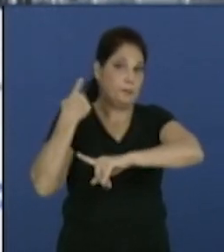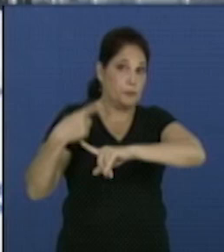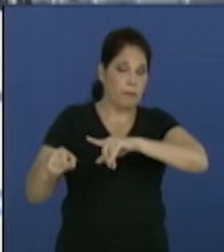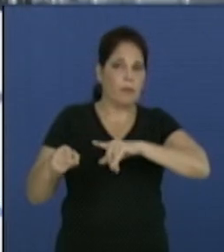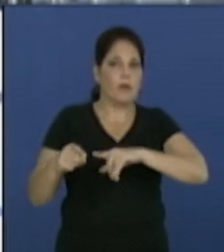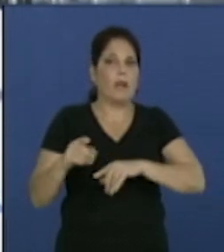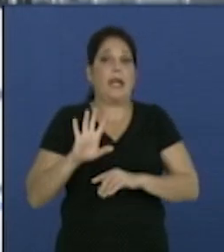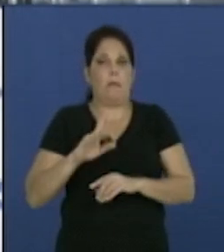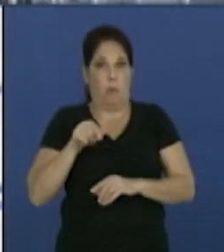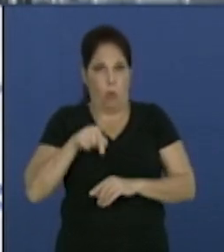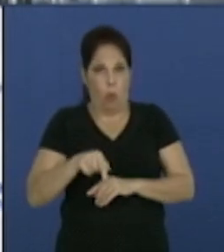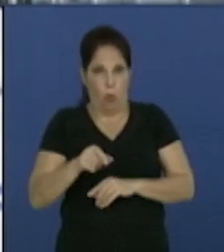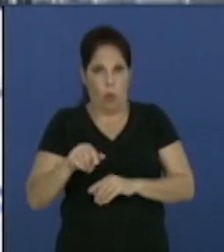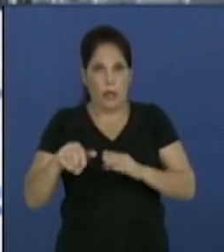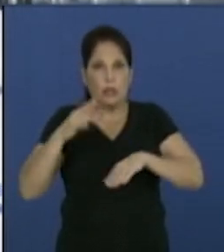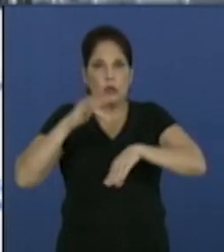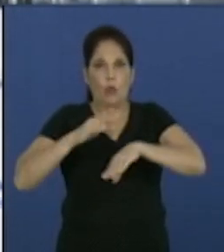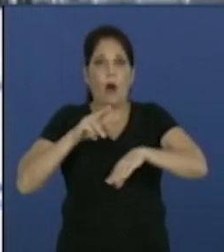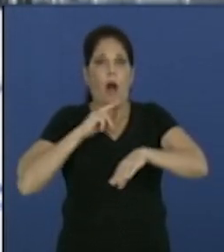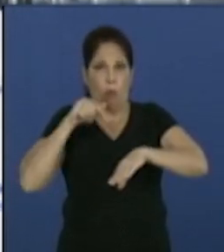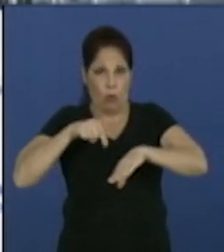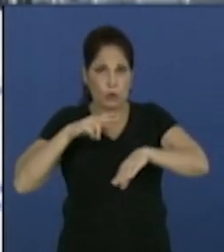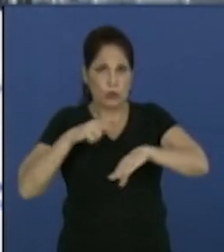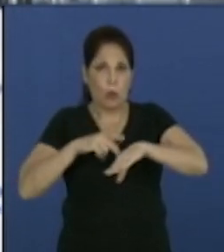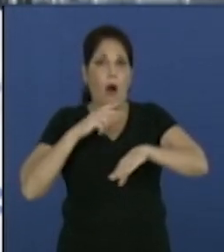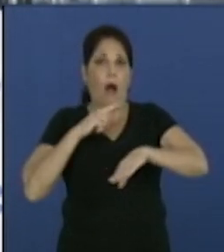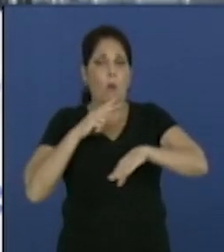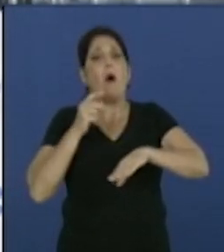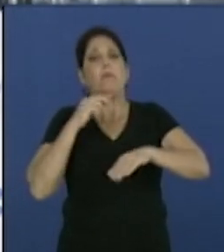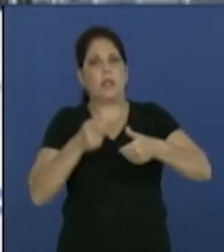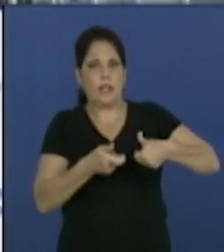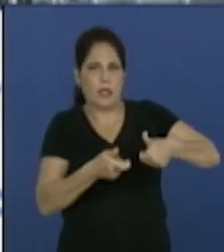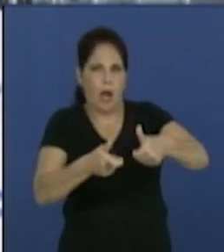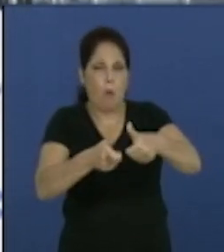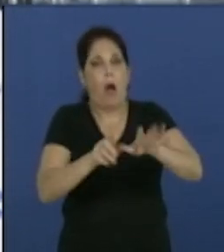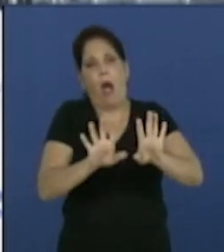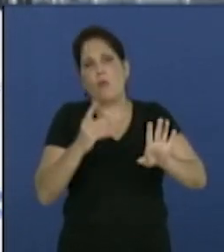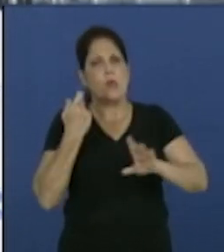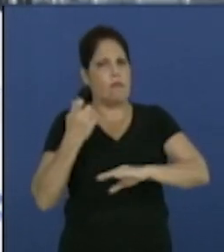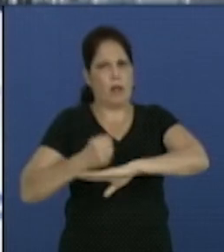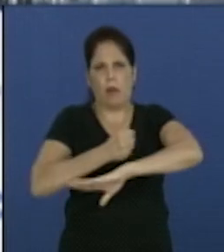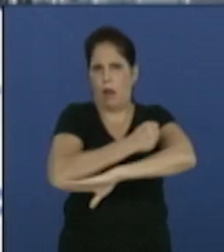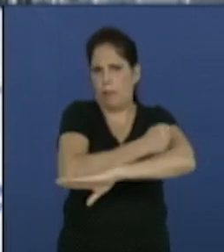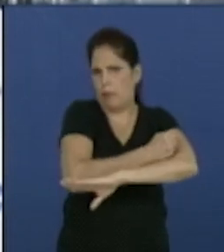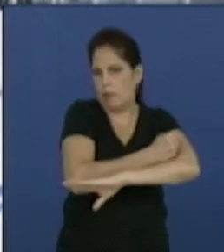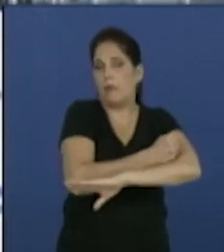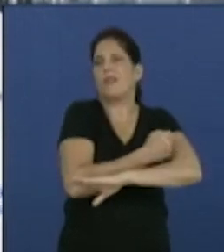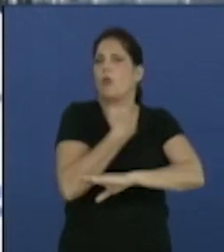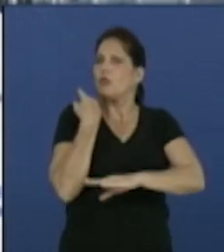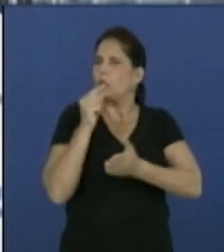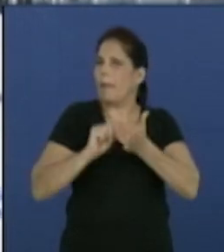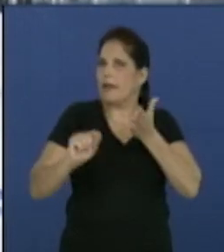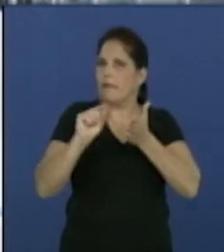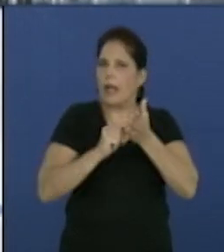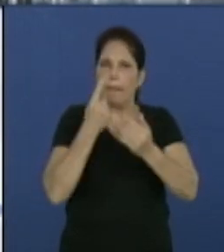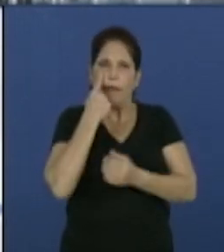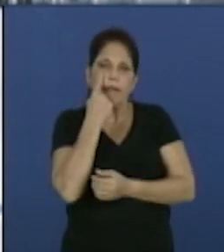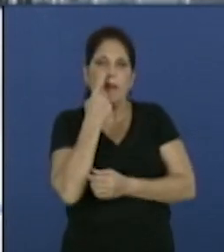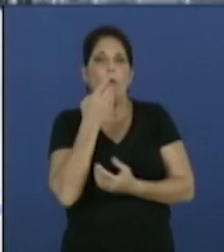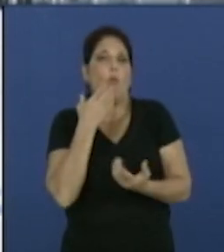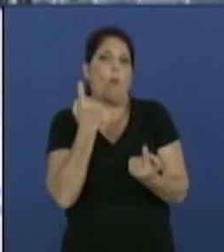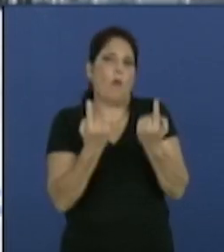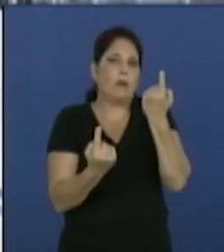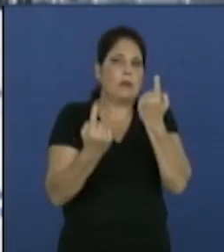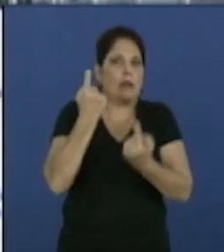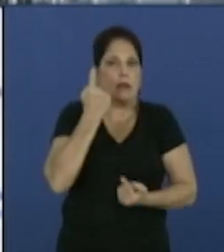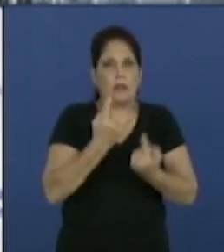caso del día que se potencie, los lugares que se va a ir informando de forma continua, pues también haríamos lo mismo